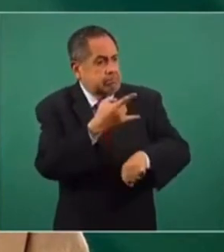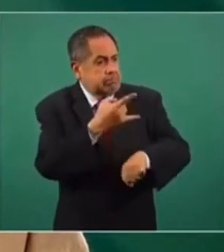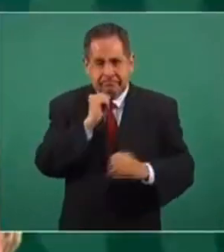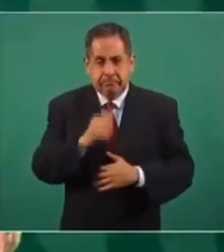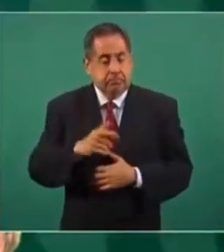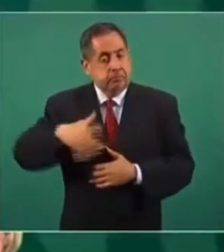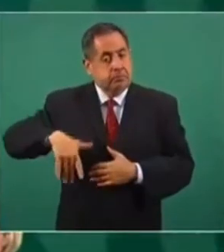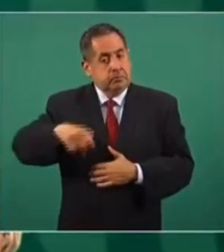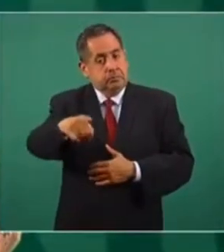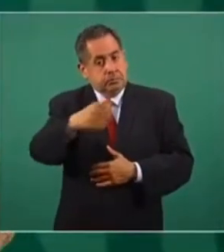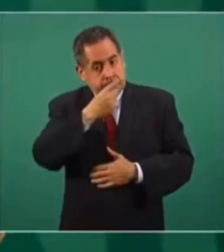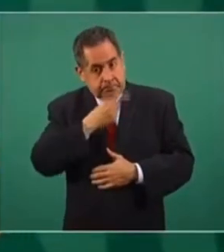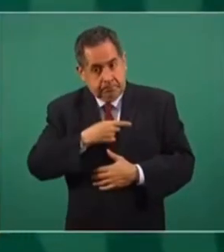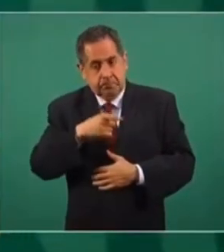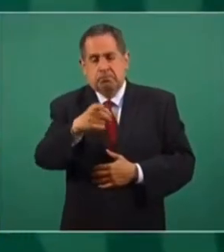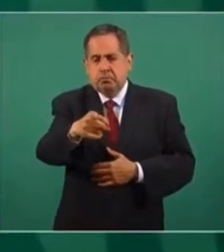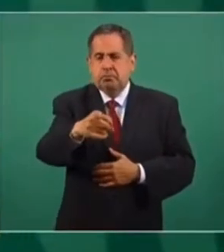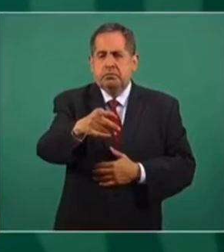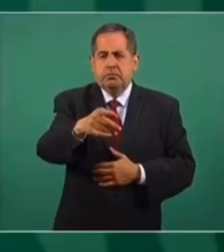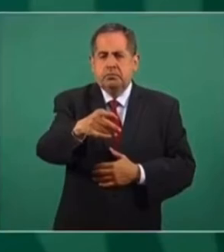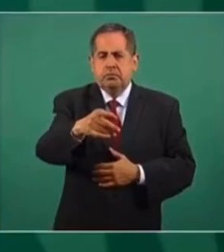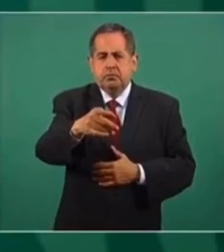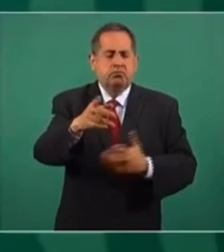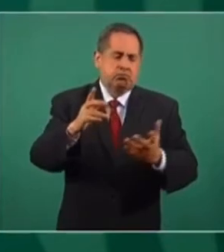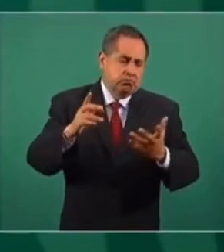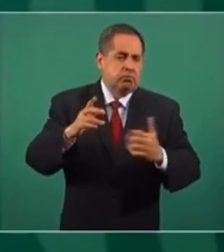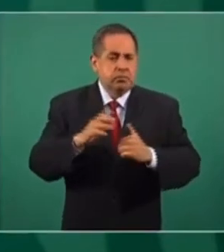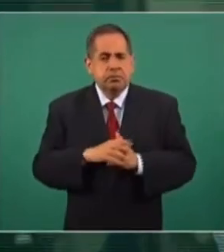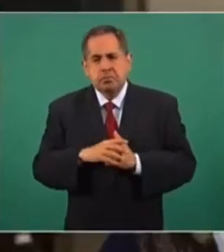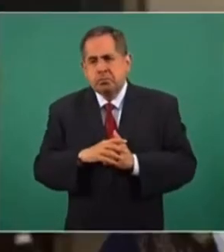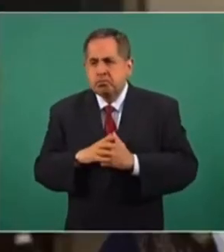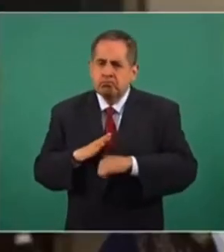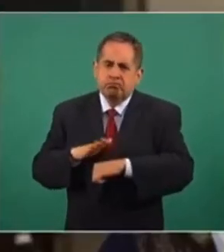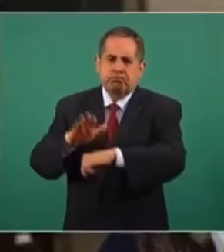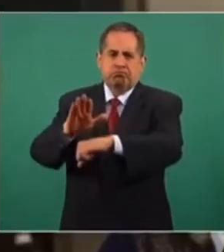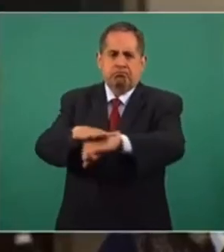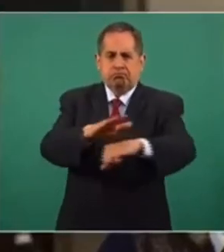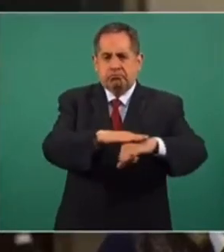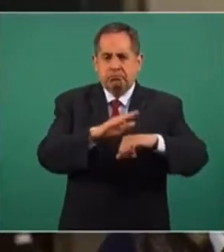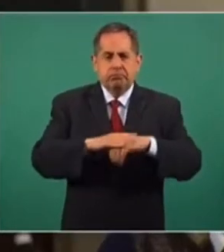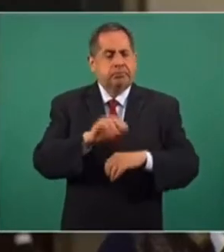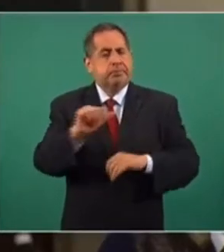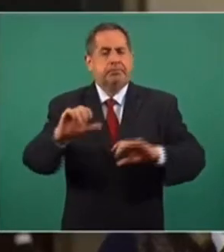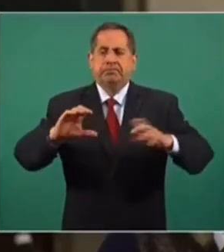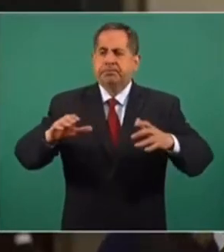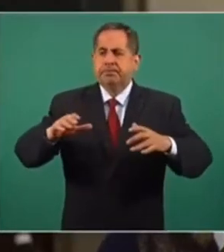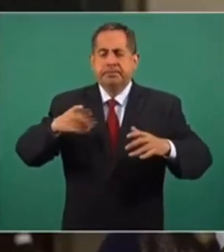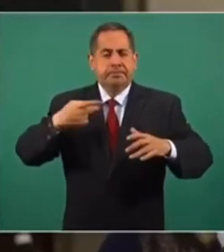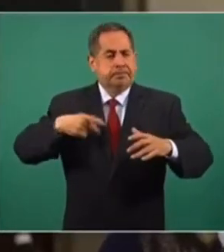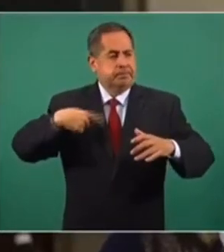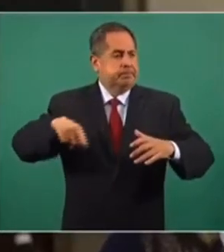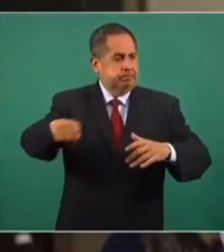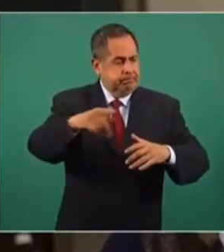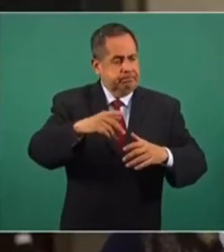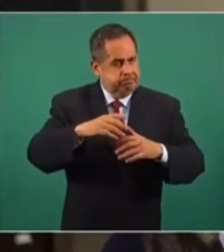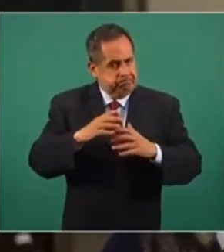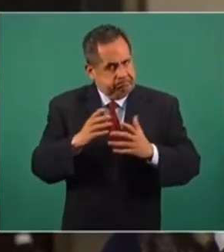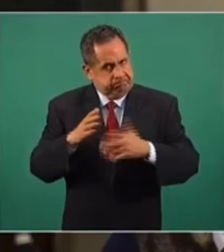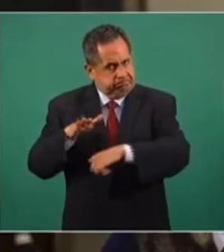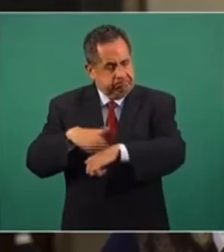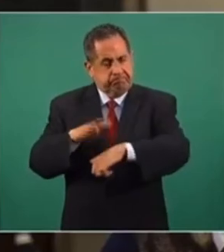presente. Yo ya hago un llamado a estas personas que están haciendo